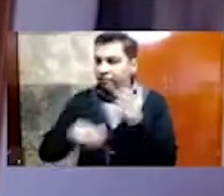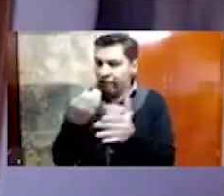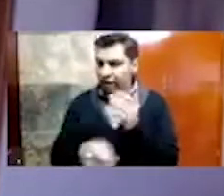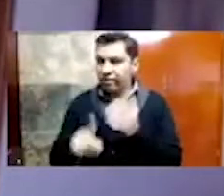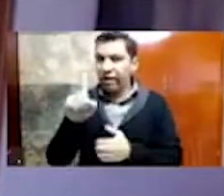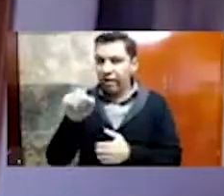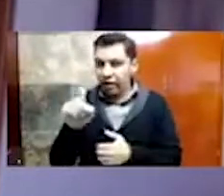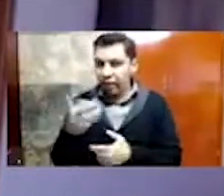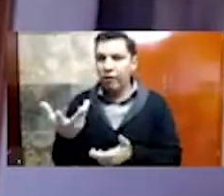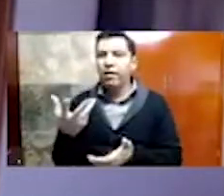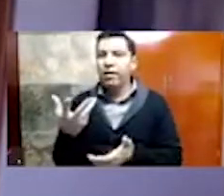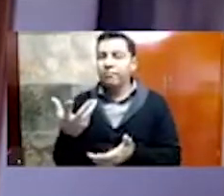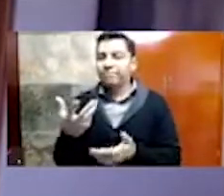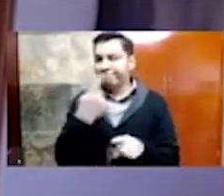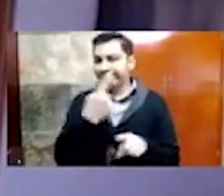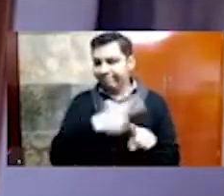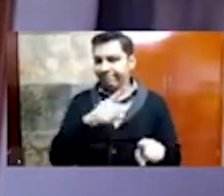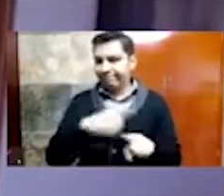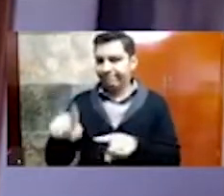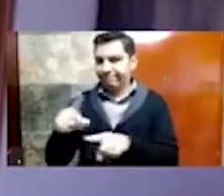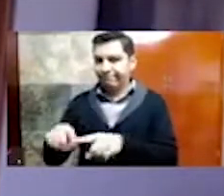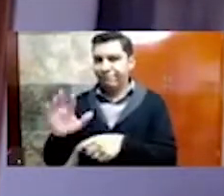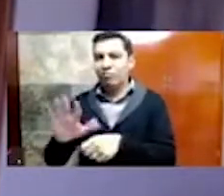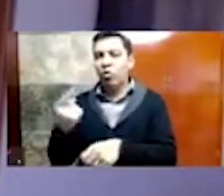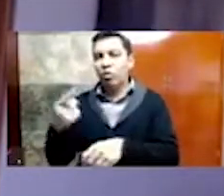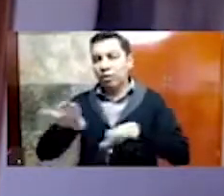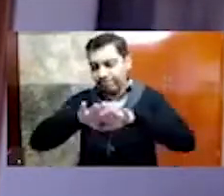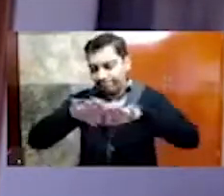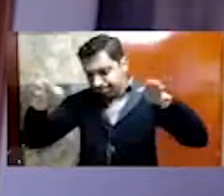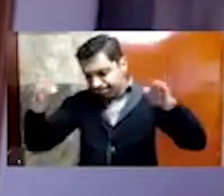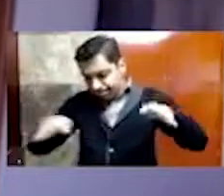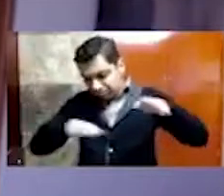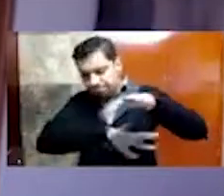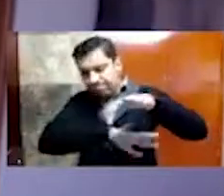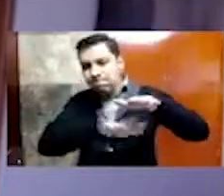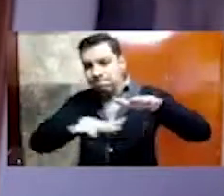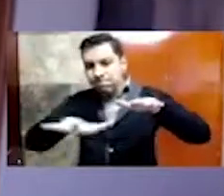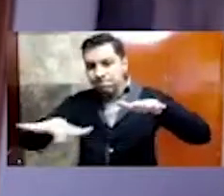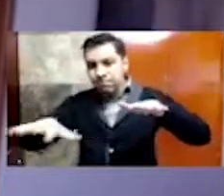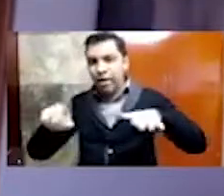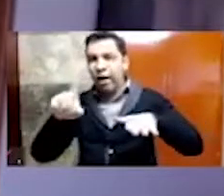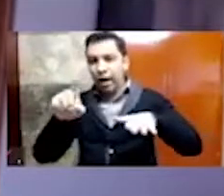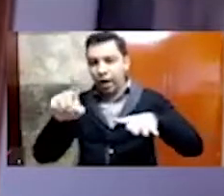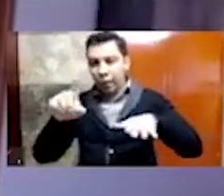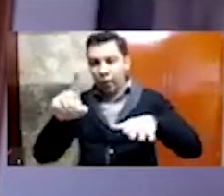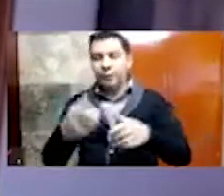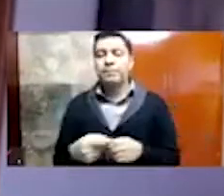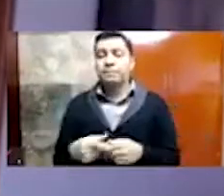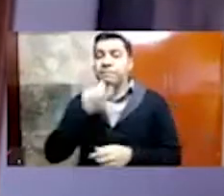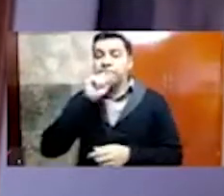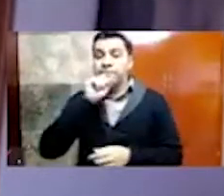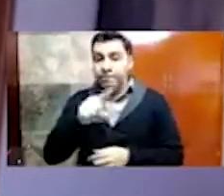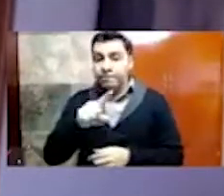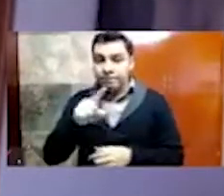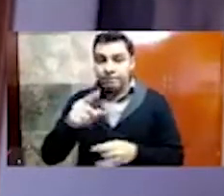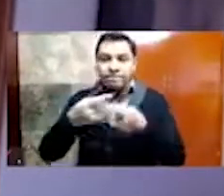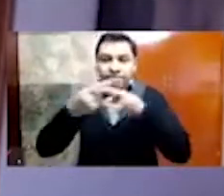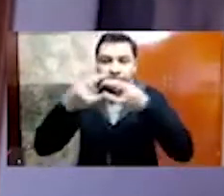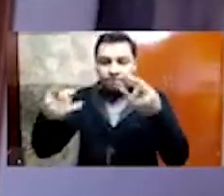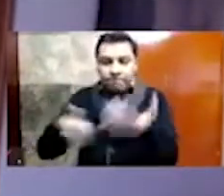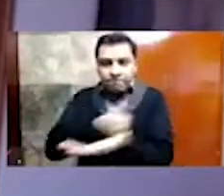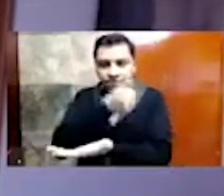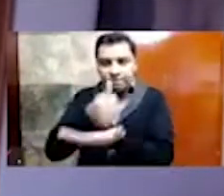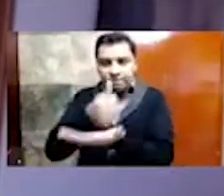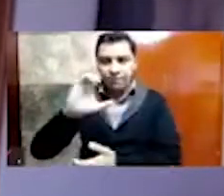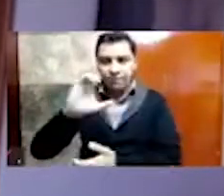contexto, que incluye otros espacios sagrados. Uno de los más importantes fue Cholula, y el especialista en historia cholulteca, el doctor